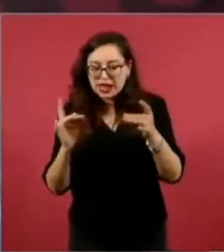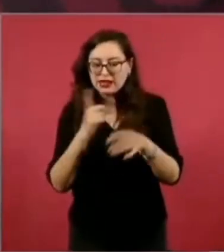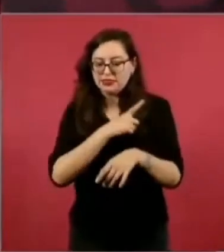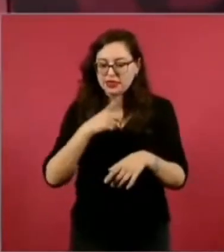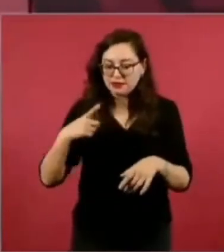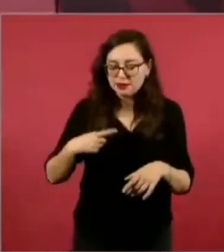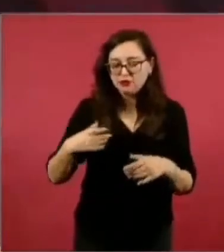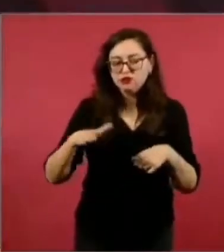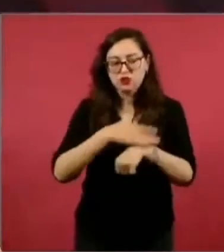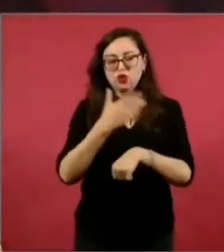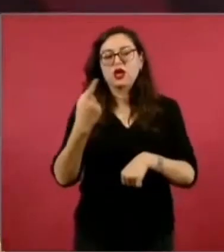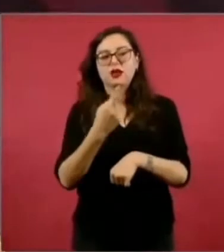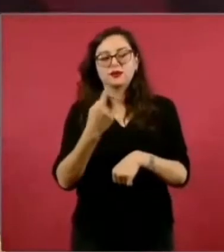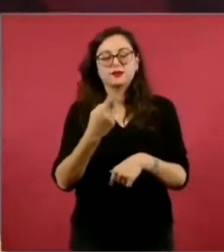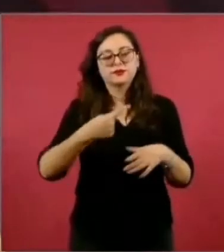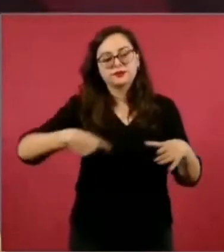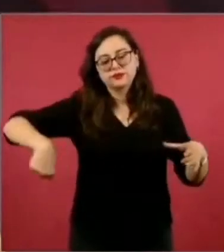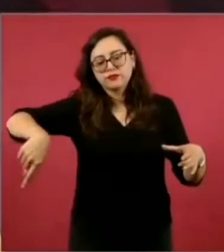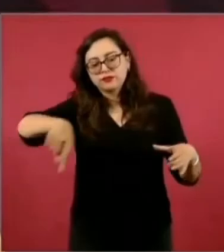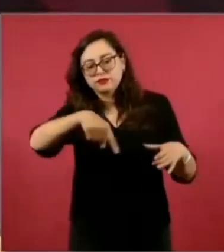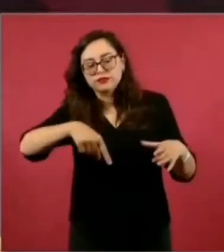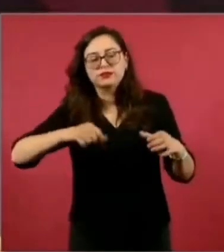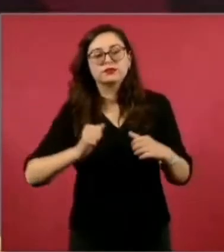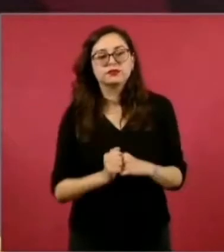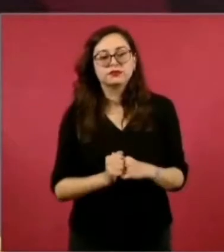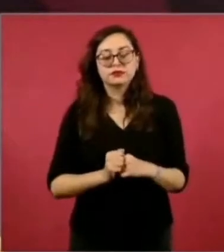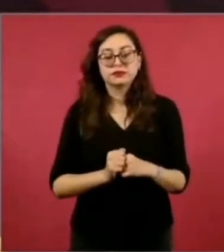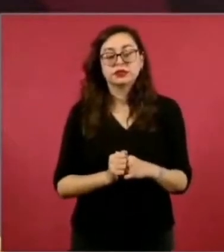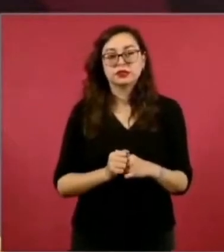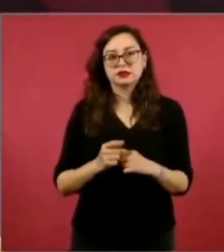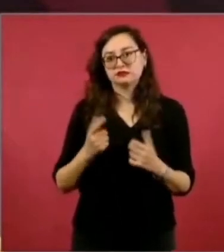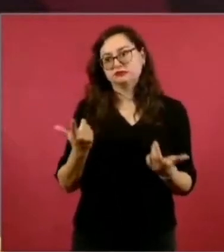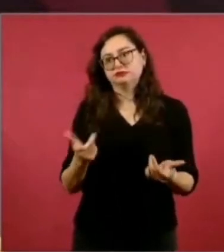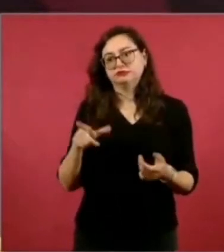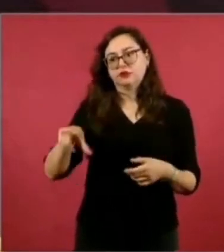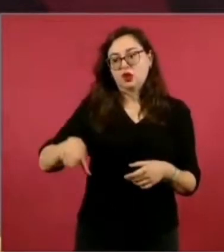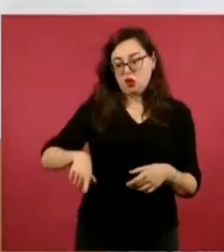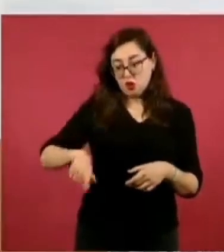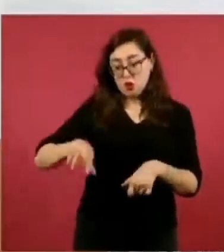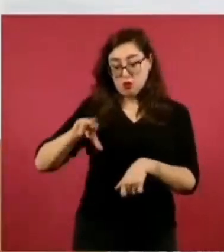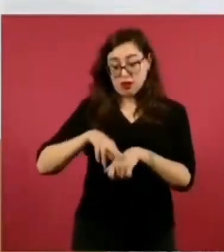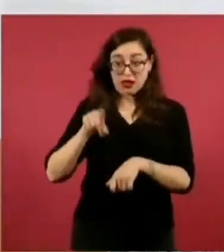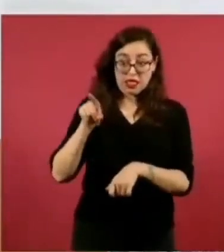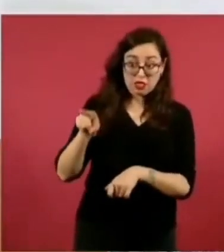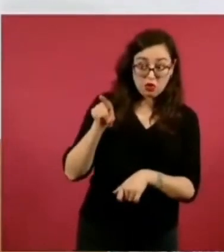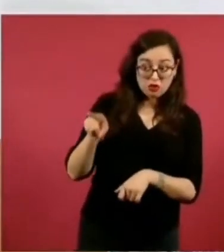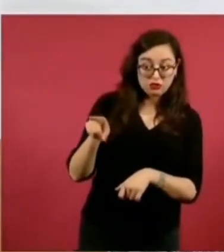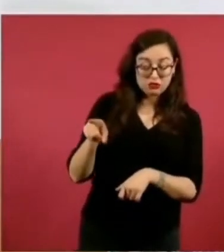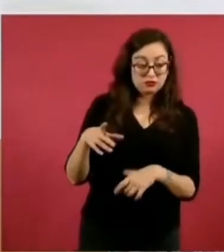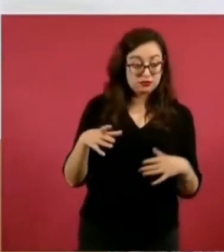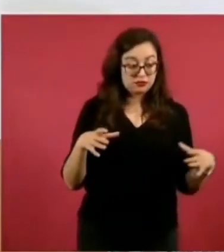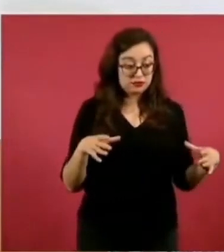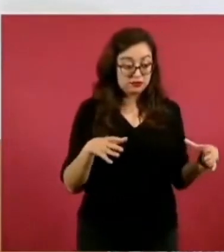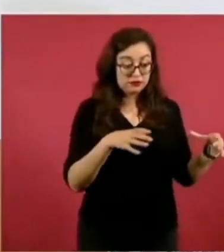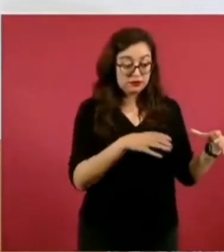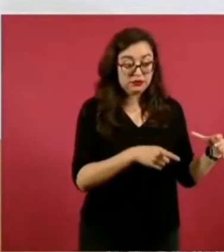quitar al gobernador los del